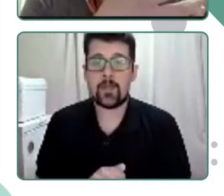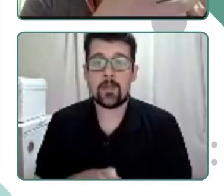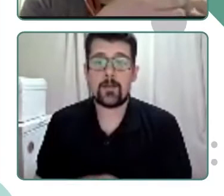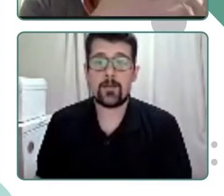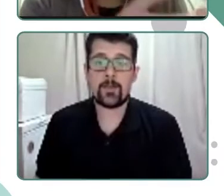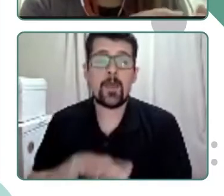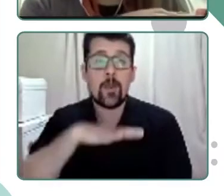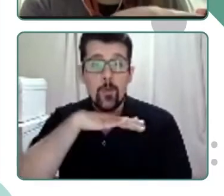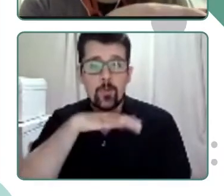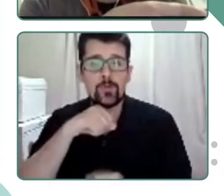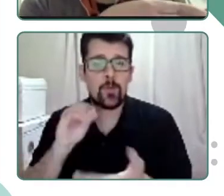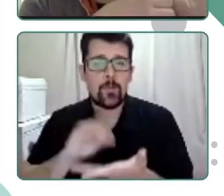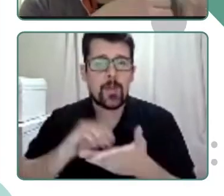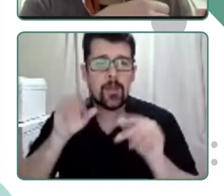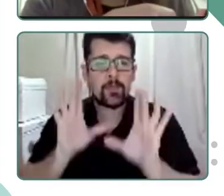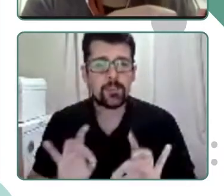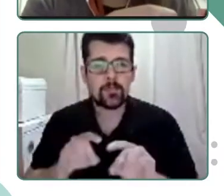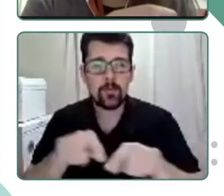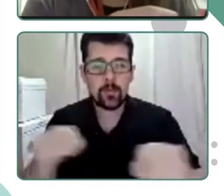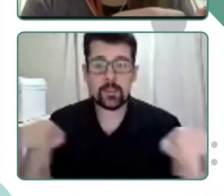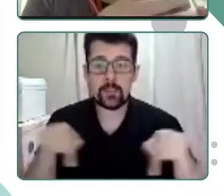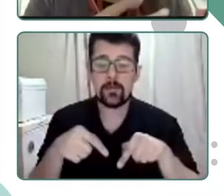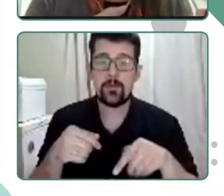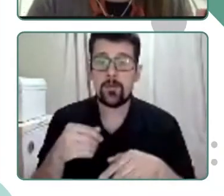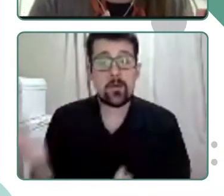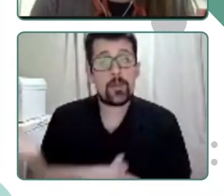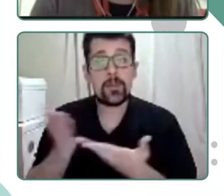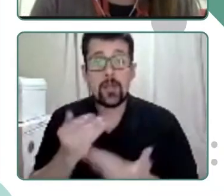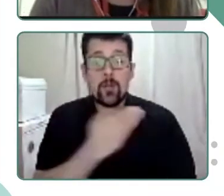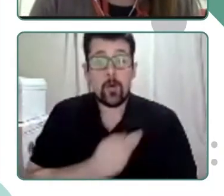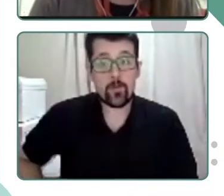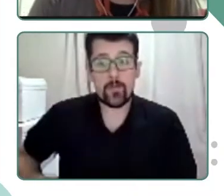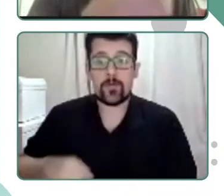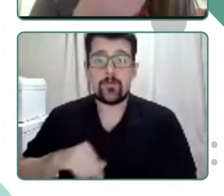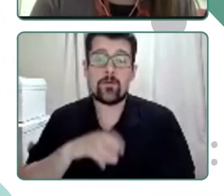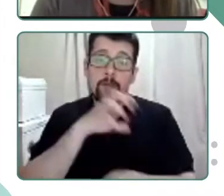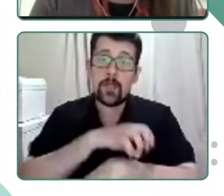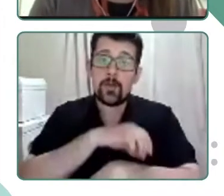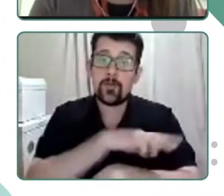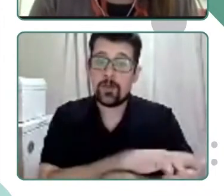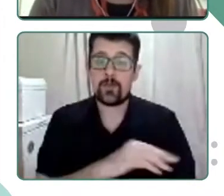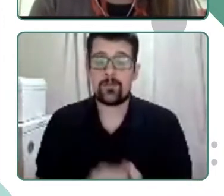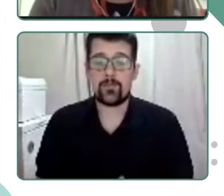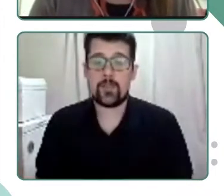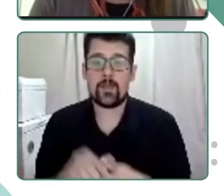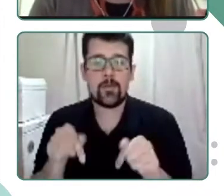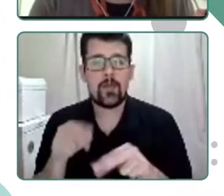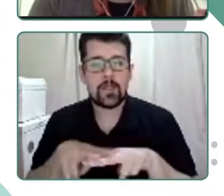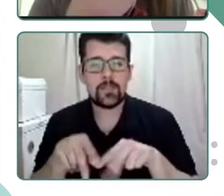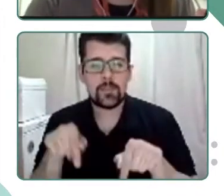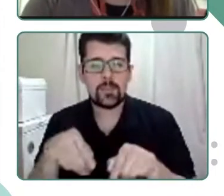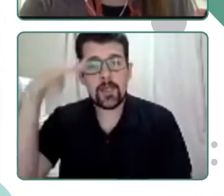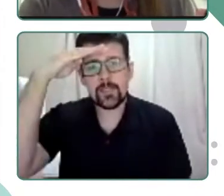más bien territorial, financiado por los gobiernos regionales. Nosotros hemos aprovechado estas instancias para, a partir de ese tipo de